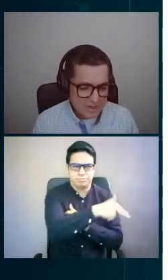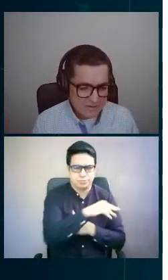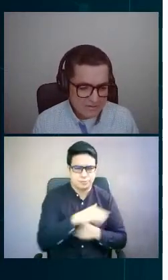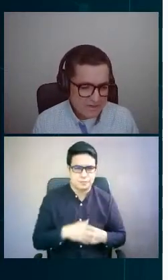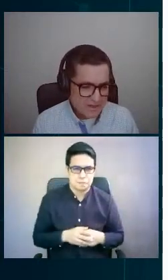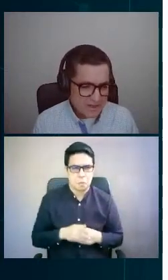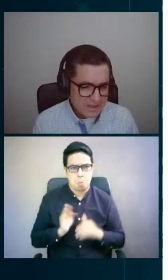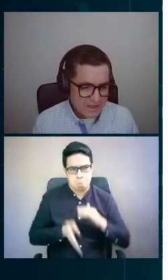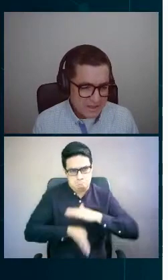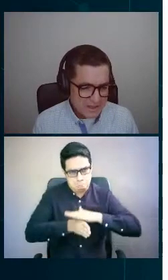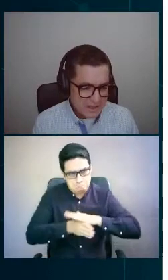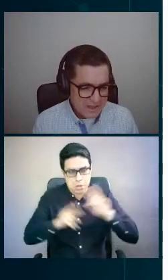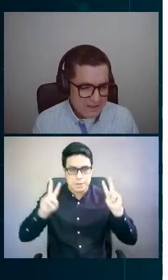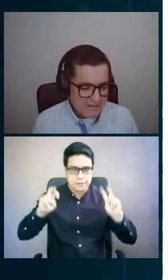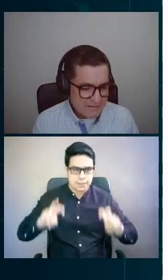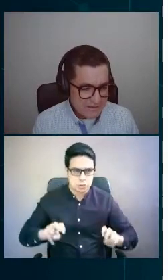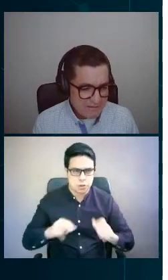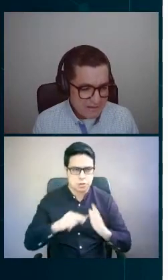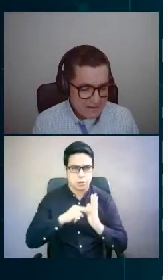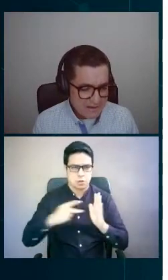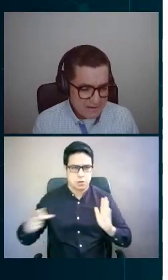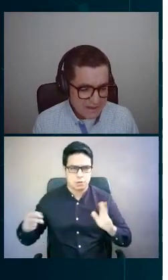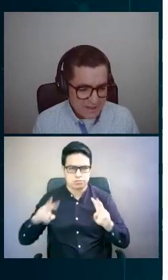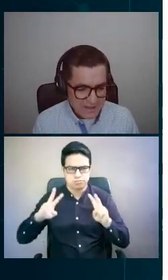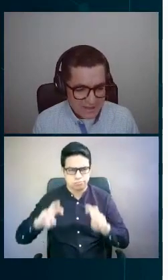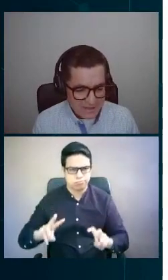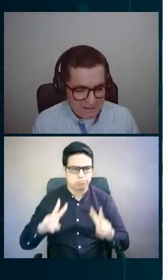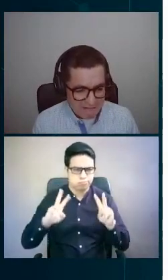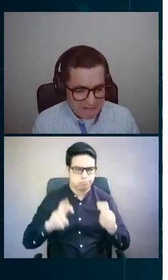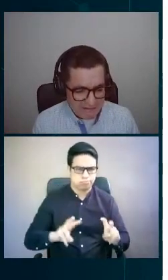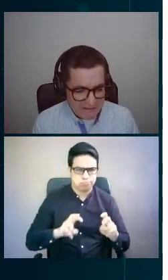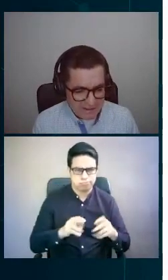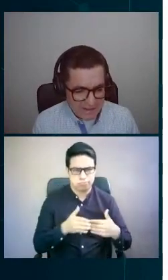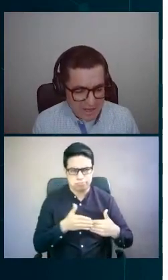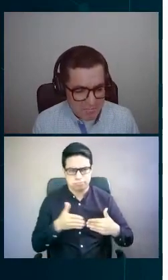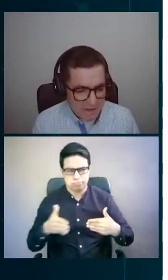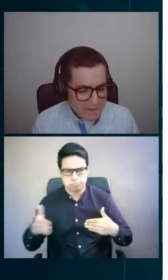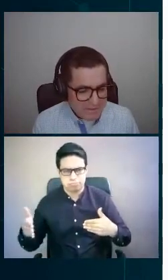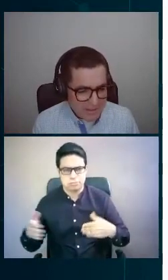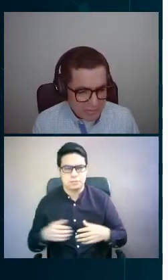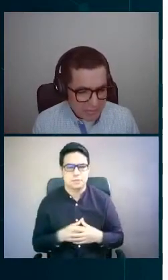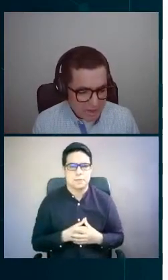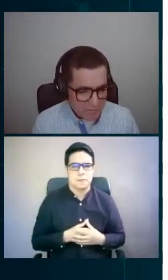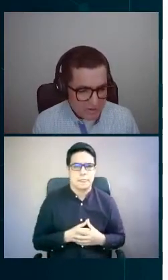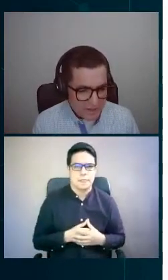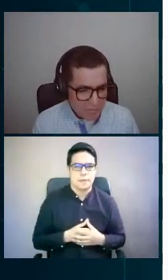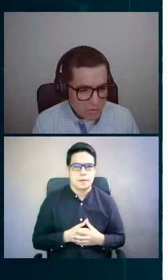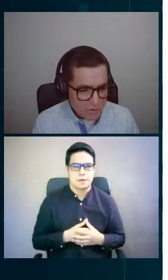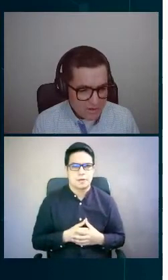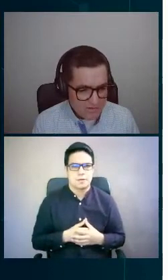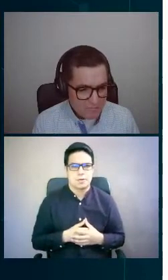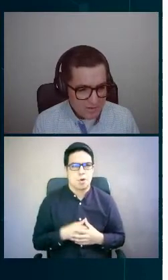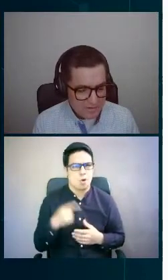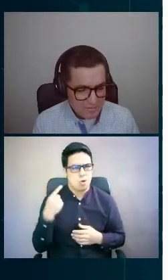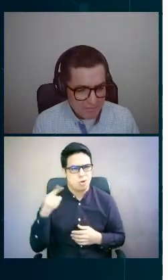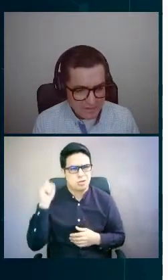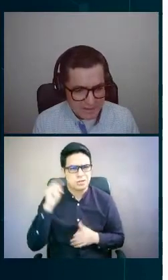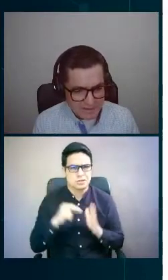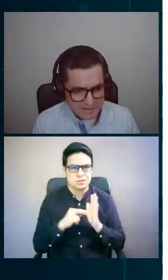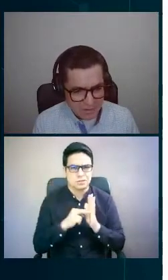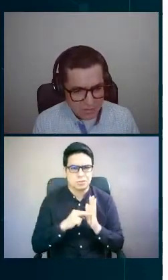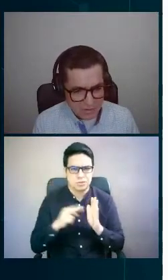tecnologías que se estaban implementando, digamos, en el mundo ANSI,